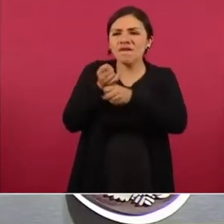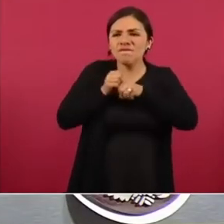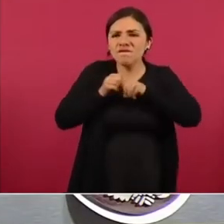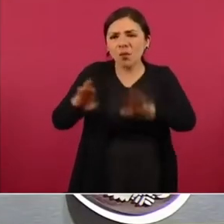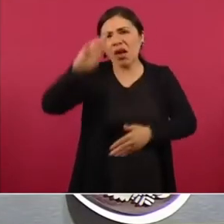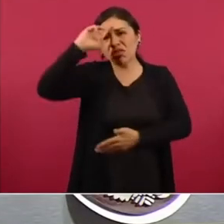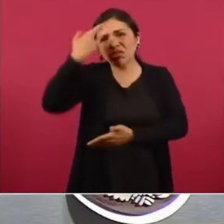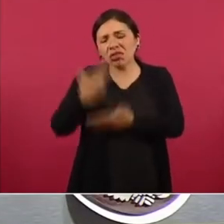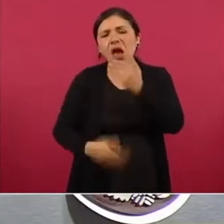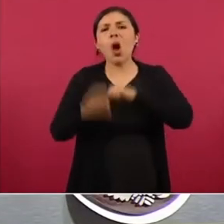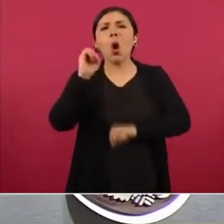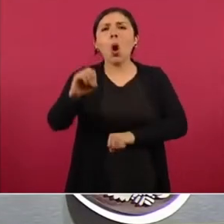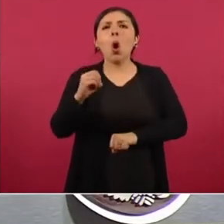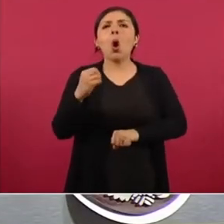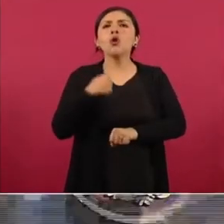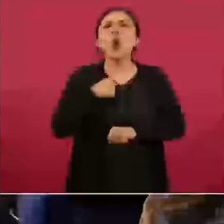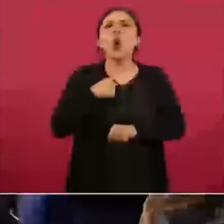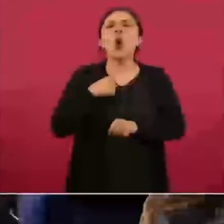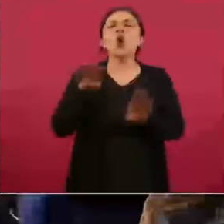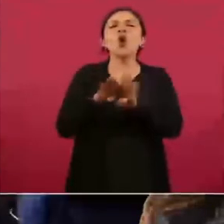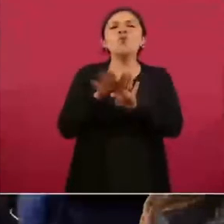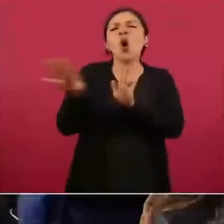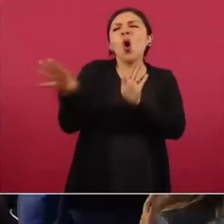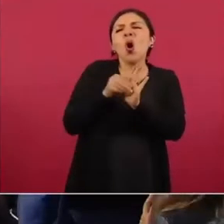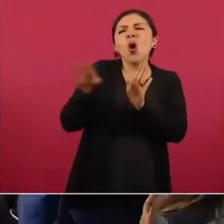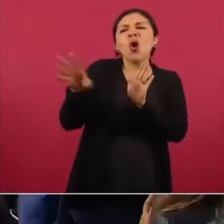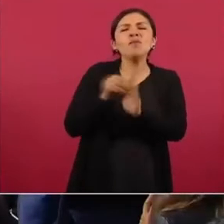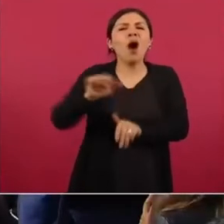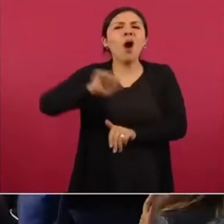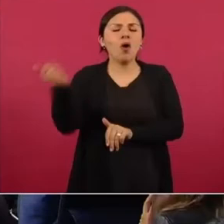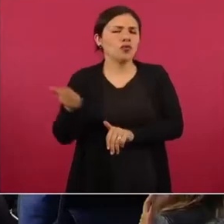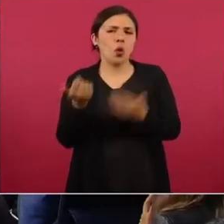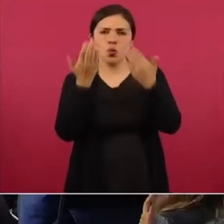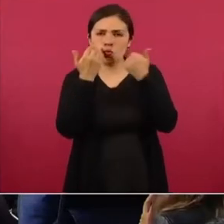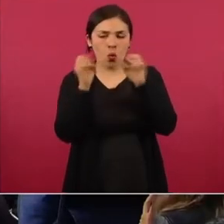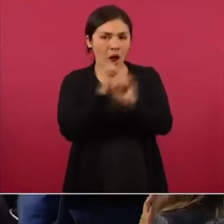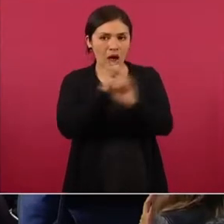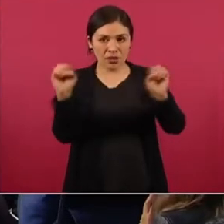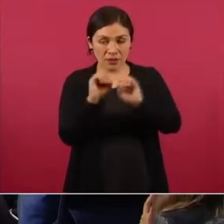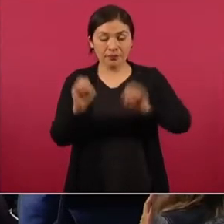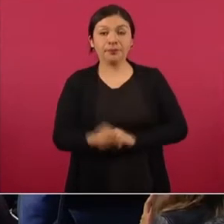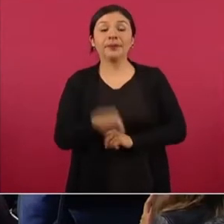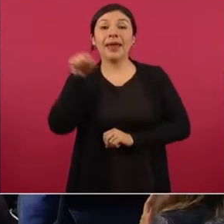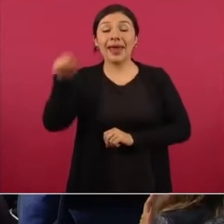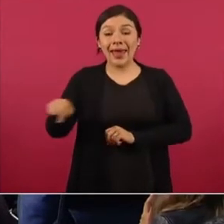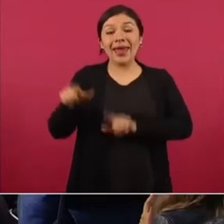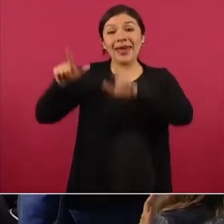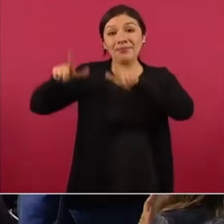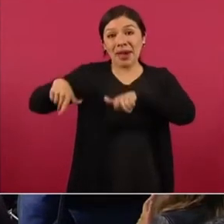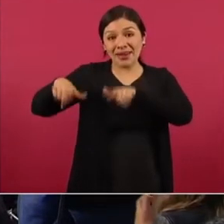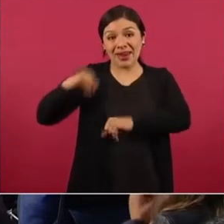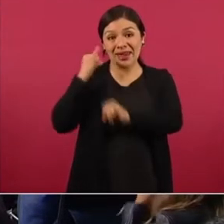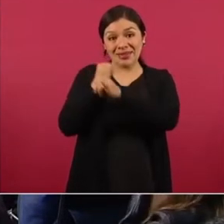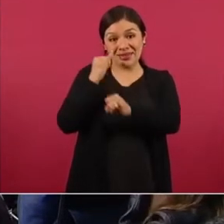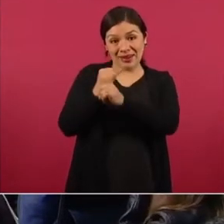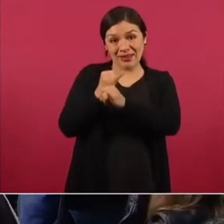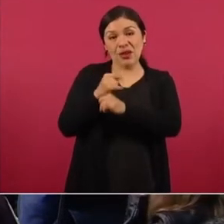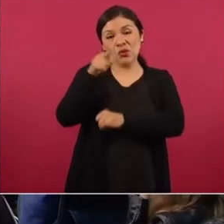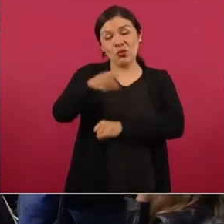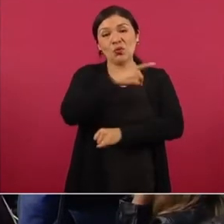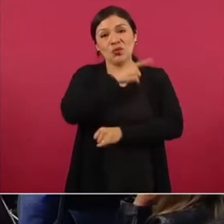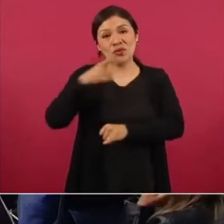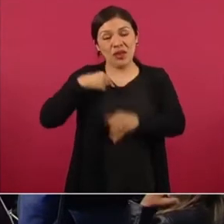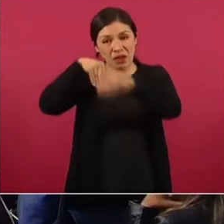son refritos o que no son trabajos copiados de otros medios. Entonces, la plataforma en la cual